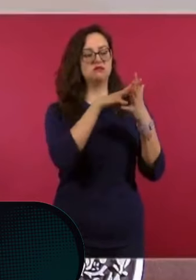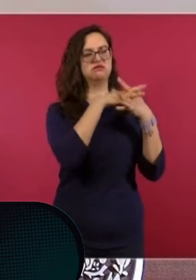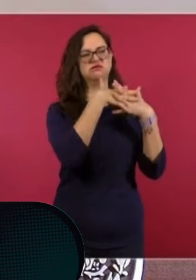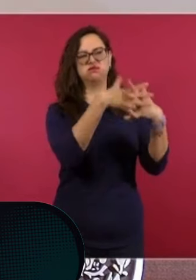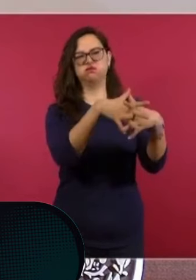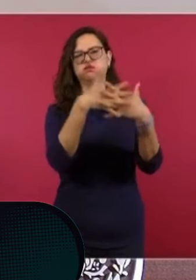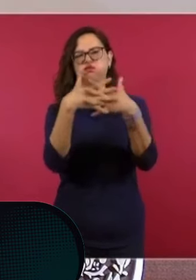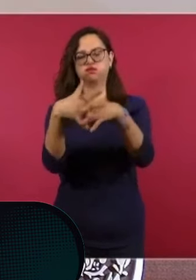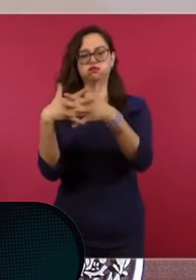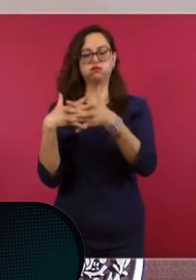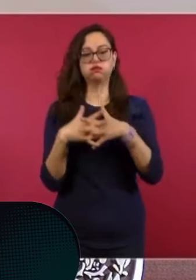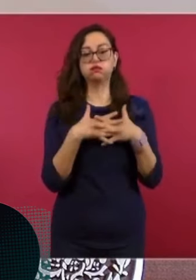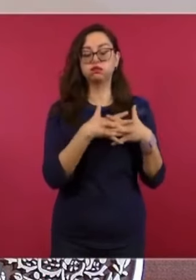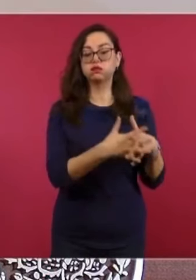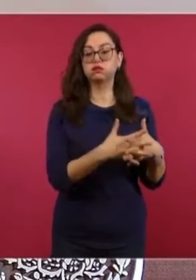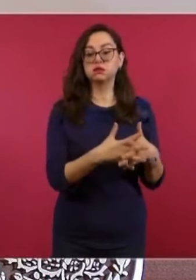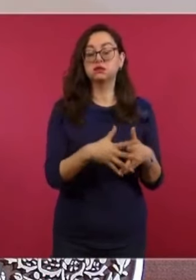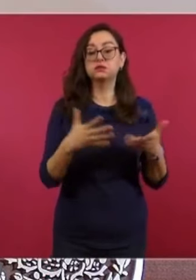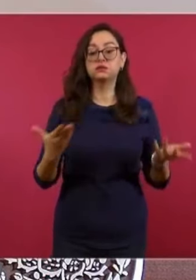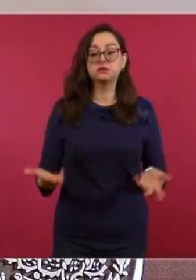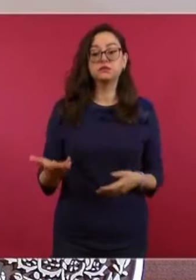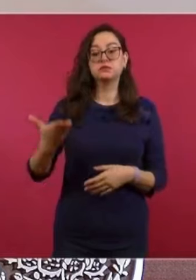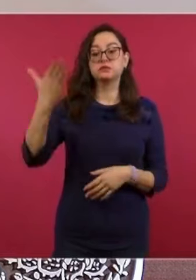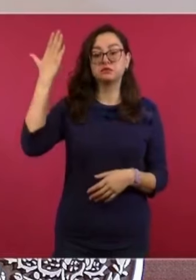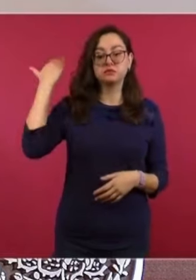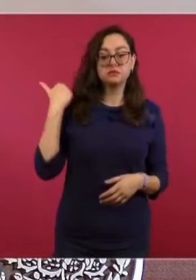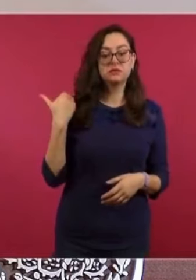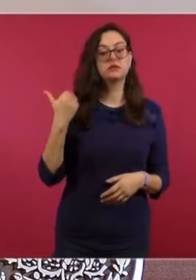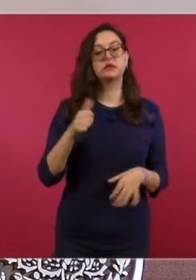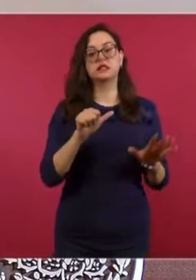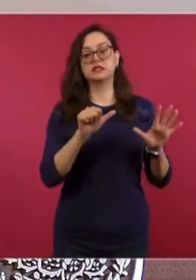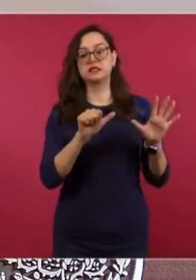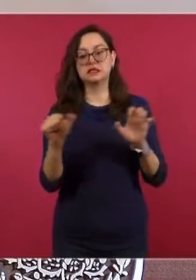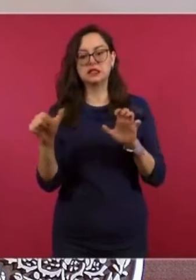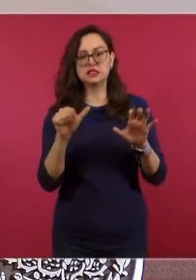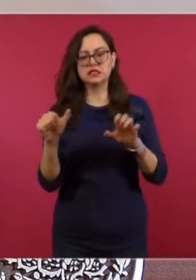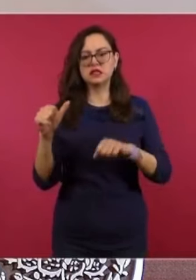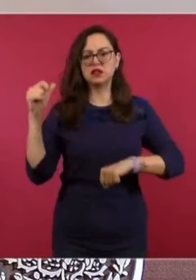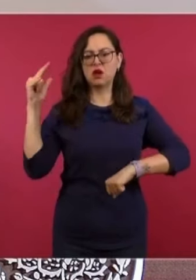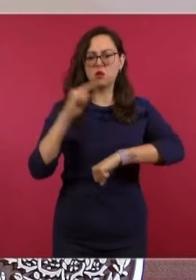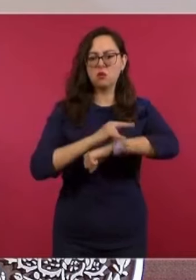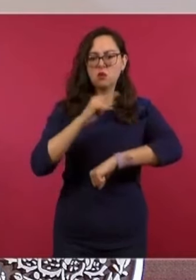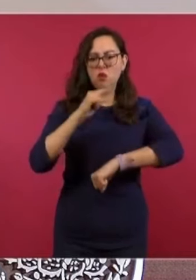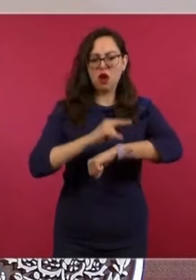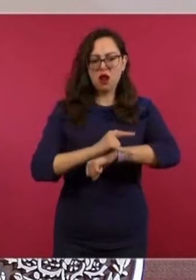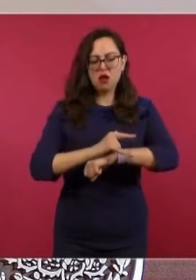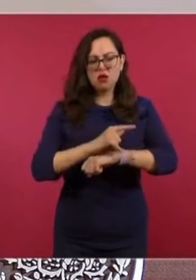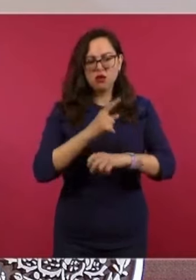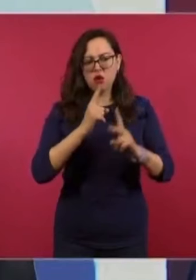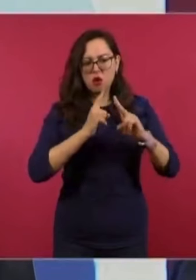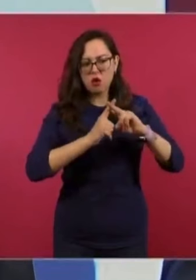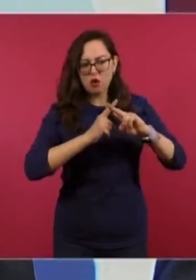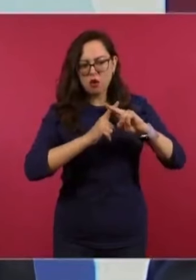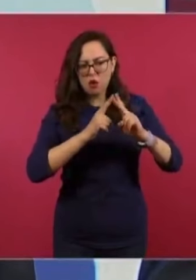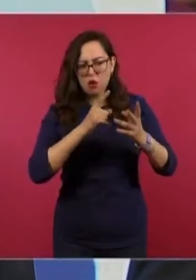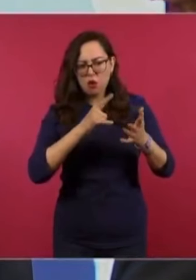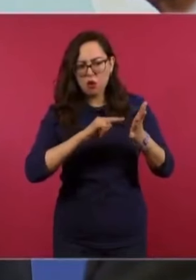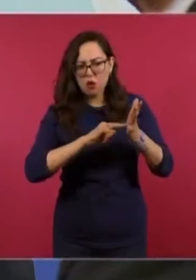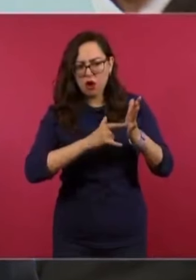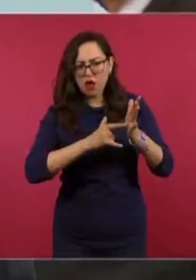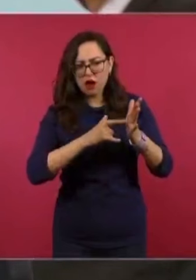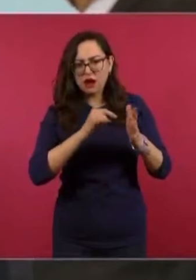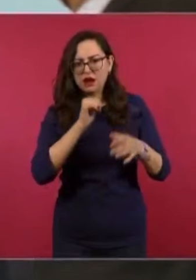contabilizaban un promedio de 600 vuelos ilegales por mes que no correspondían al horario oficial